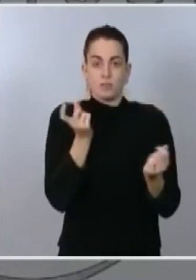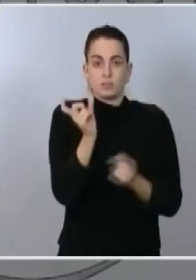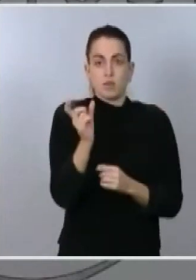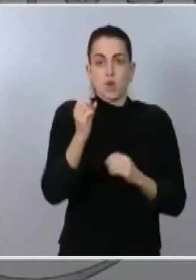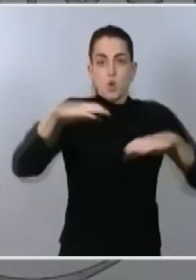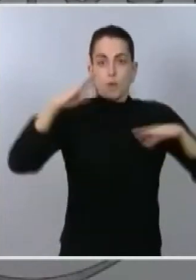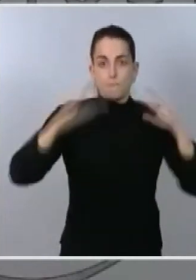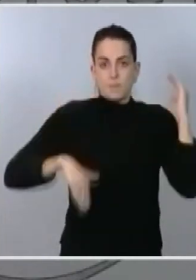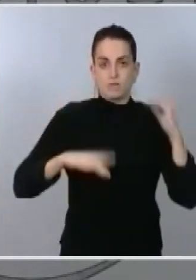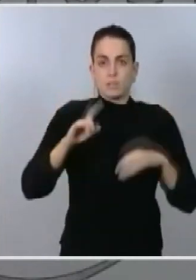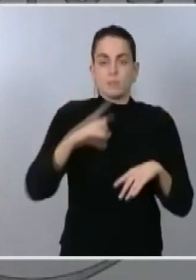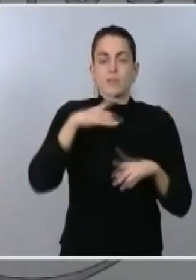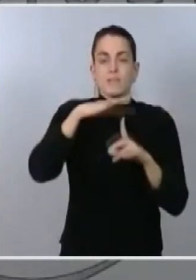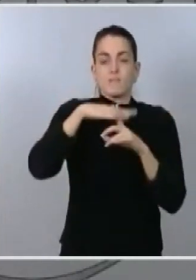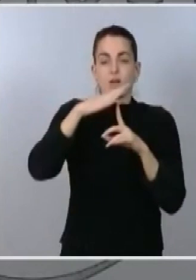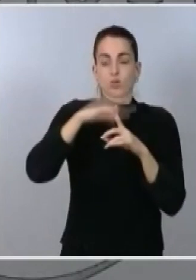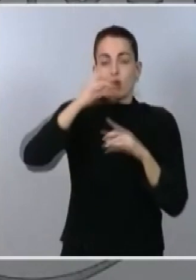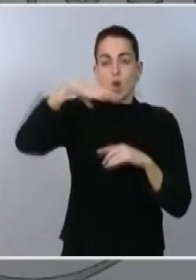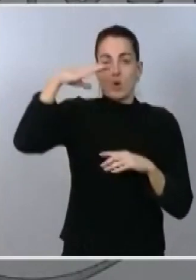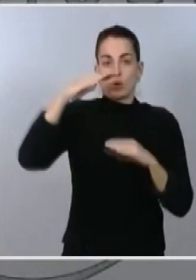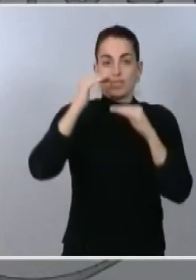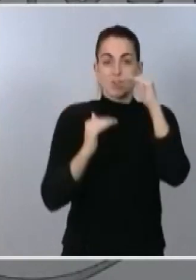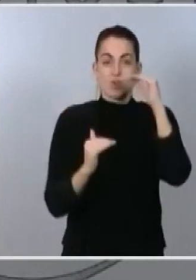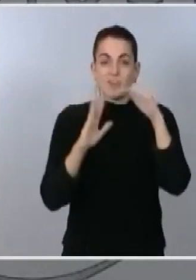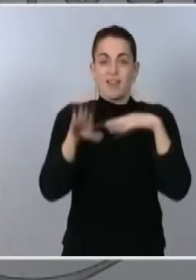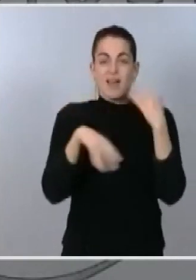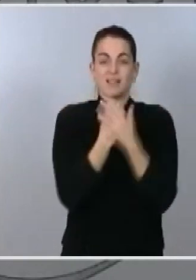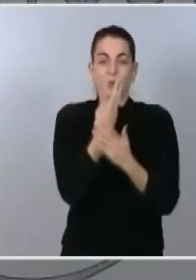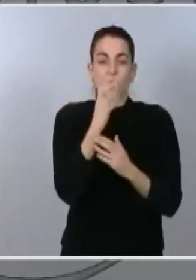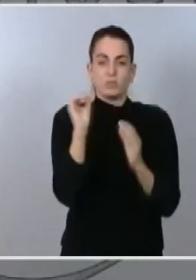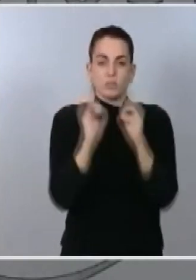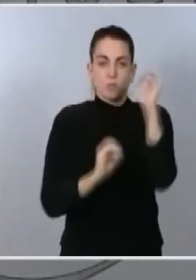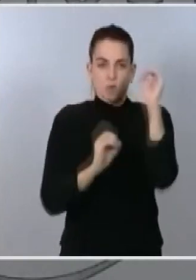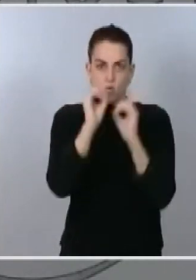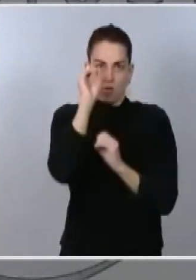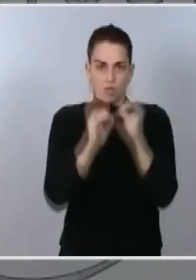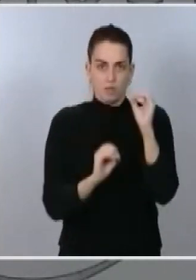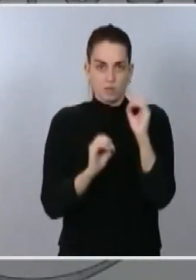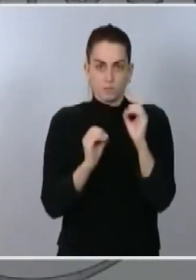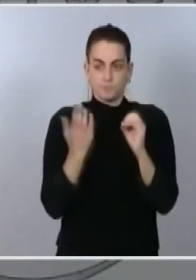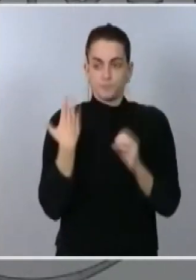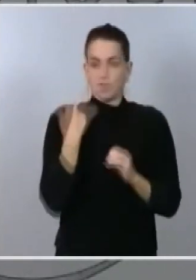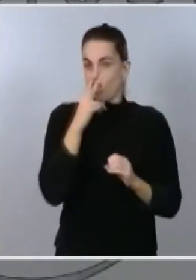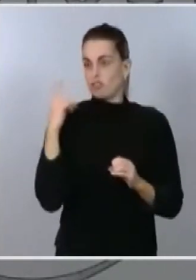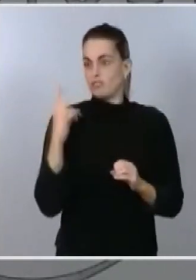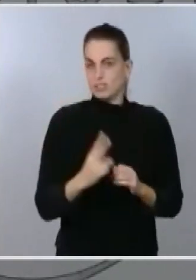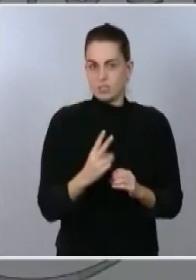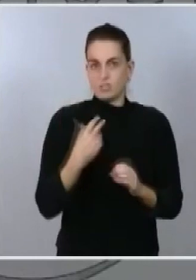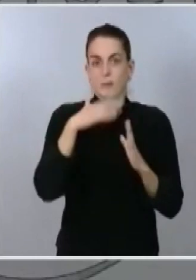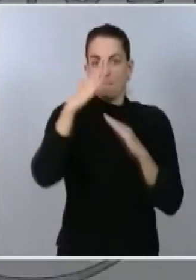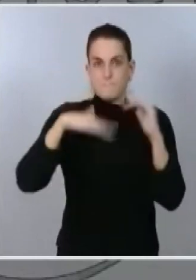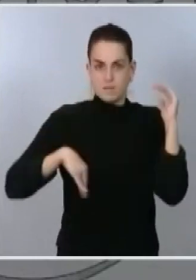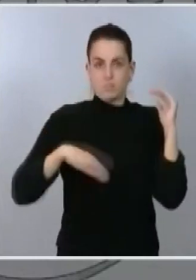electricidad se ha reducido, fíjense, un 40% en los dos últimos años, de manera que el Ejecutivo,